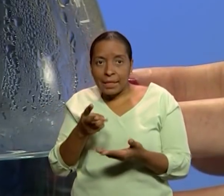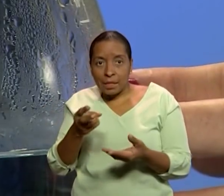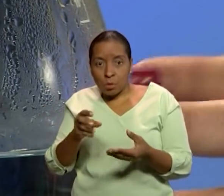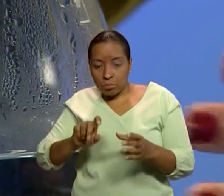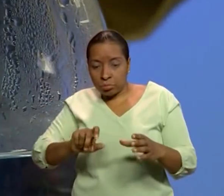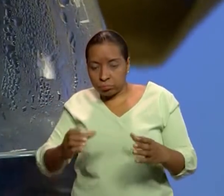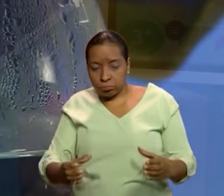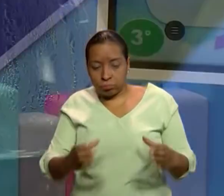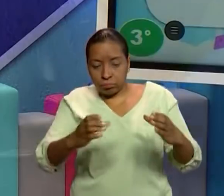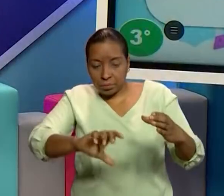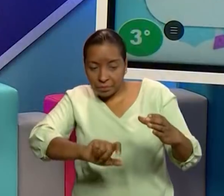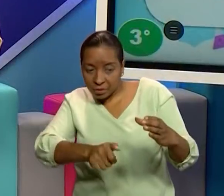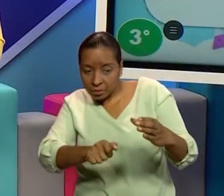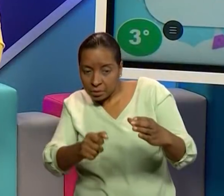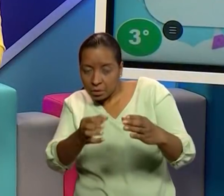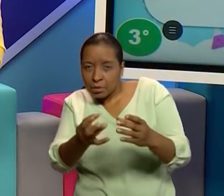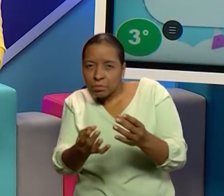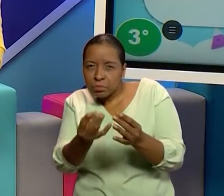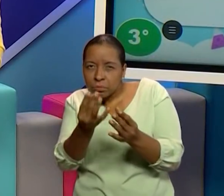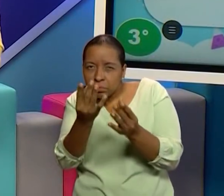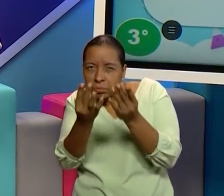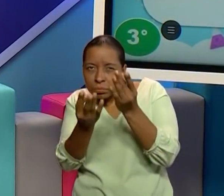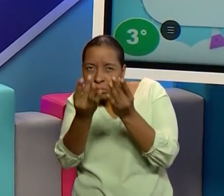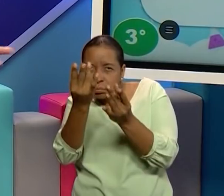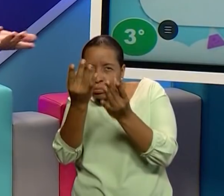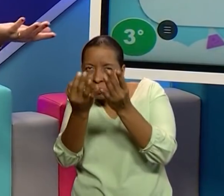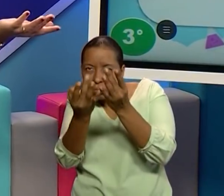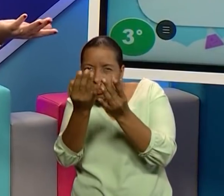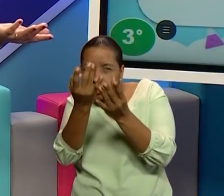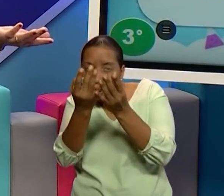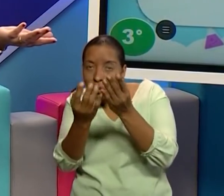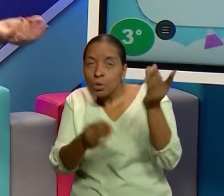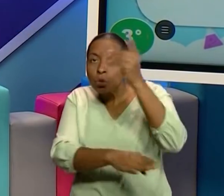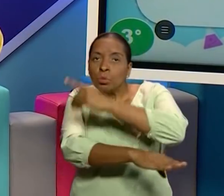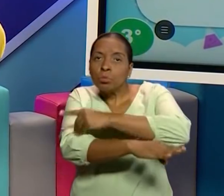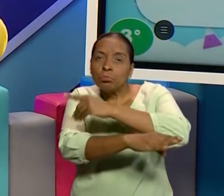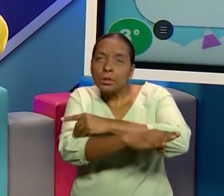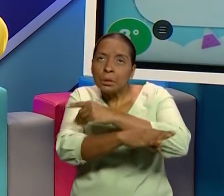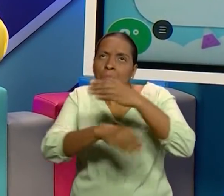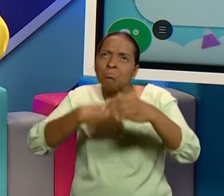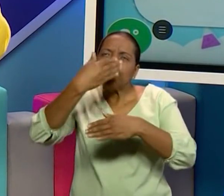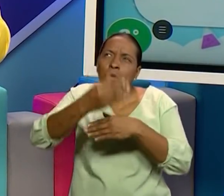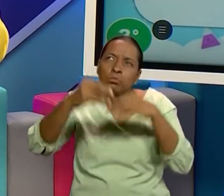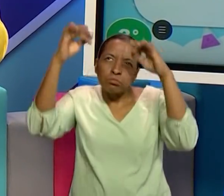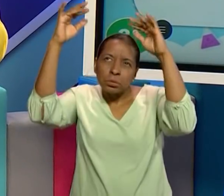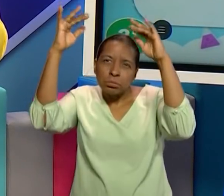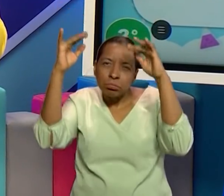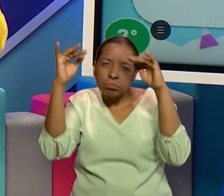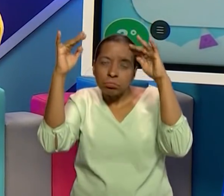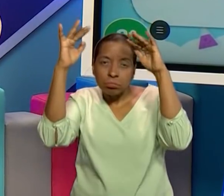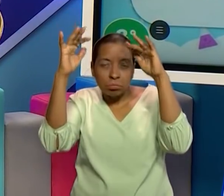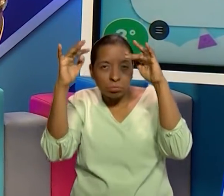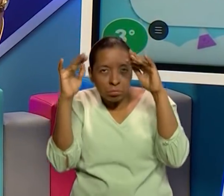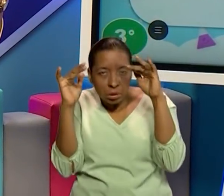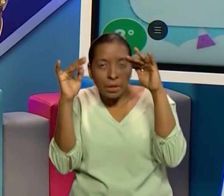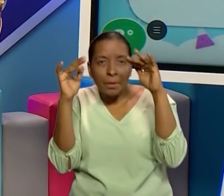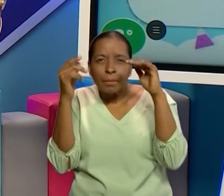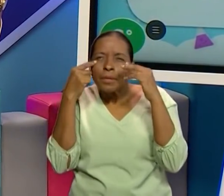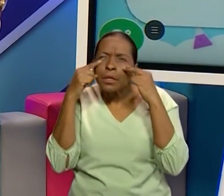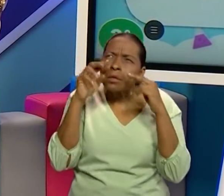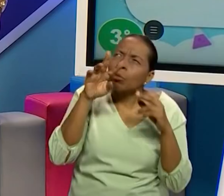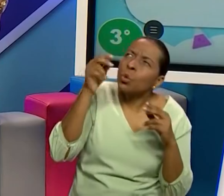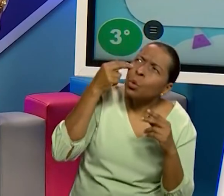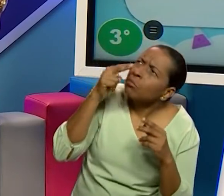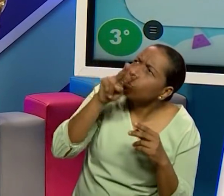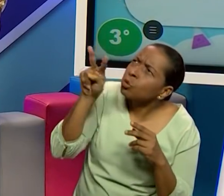hirviendo. O la humedad que se percibe en el ambiente después de un día de lluvia. El estado gaseoso del agua es invisible.